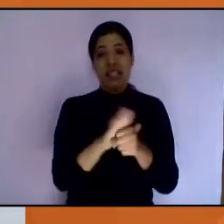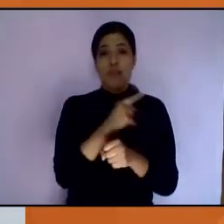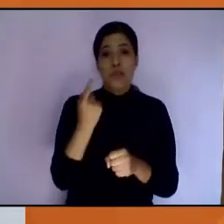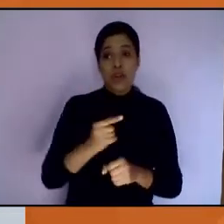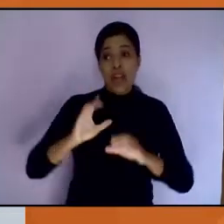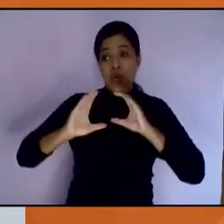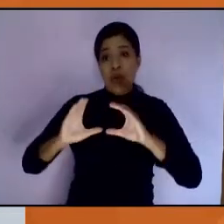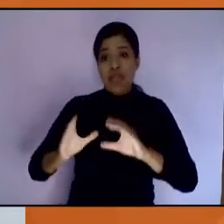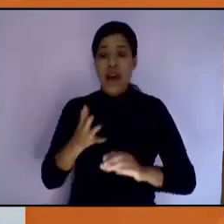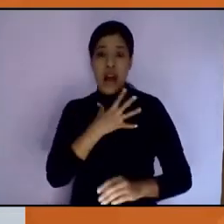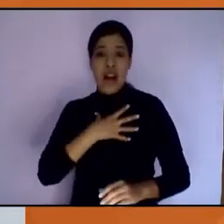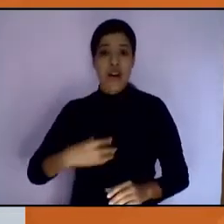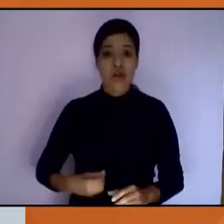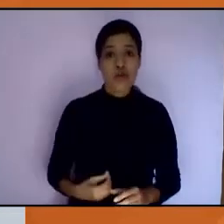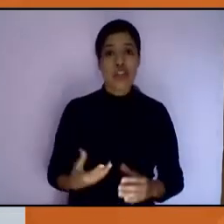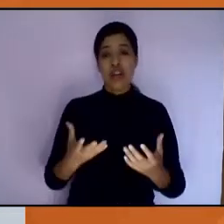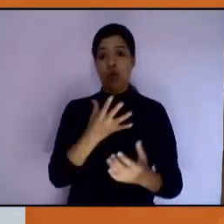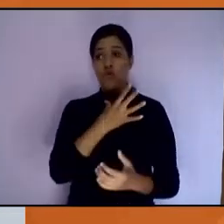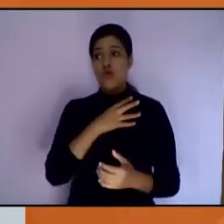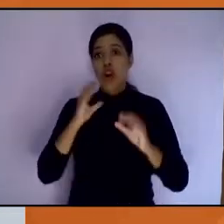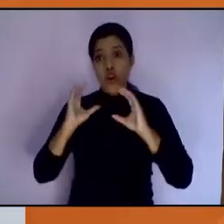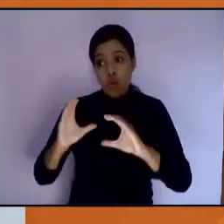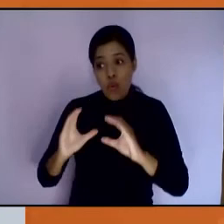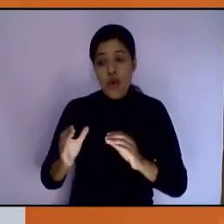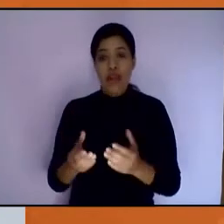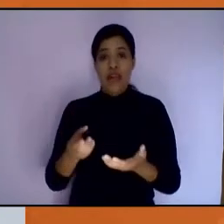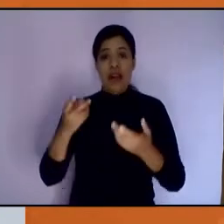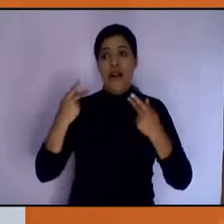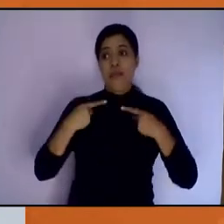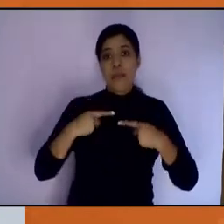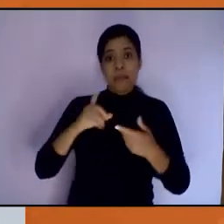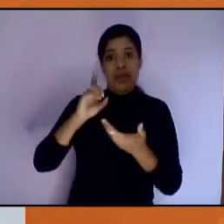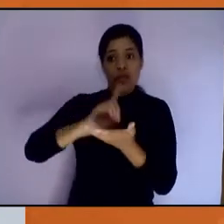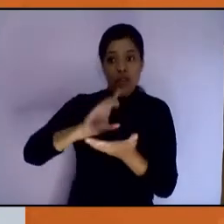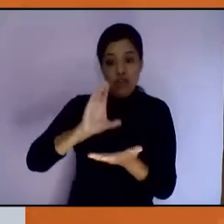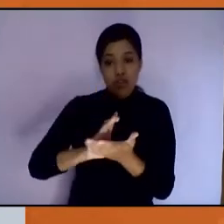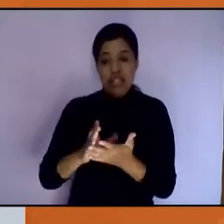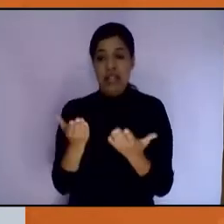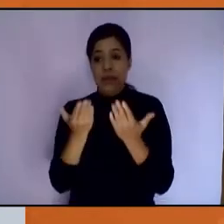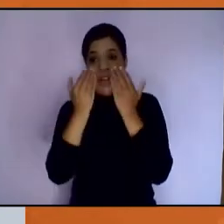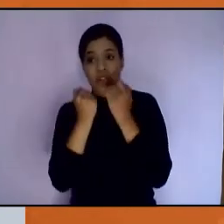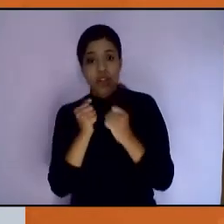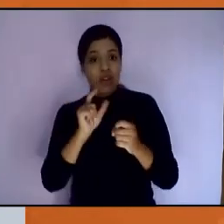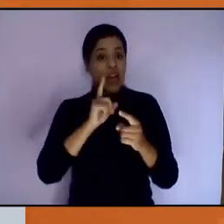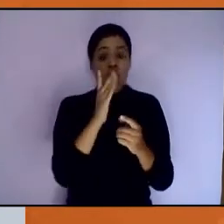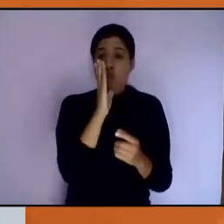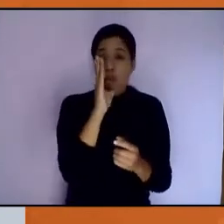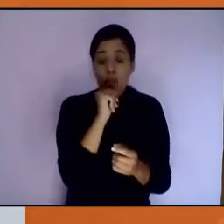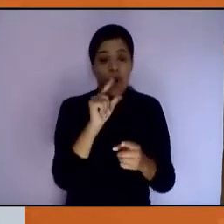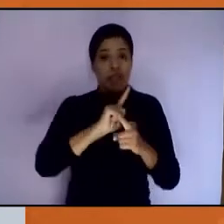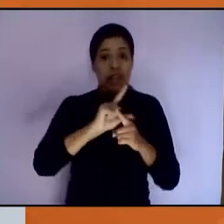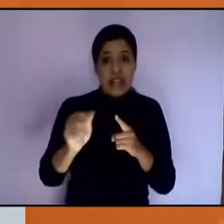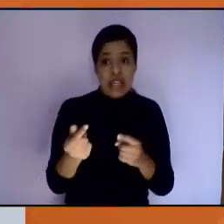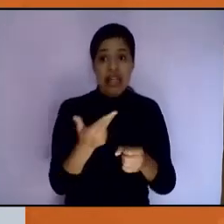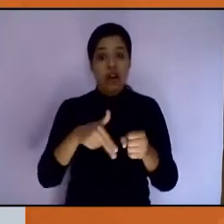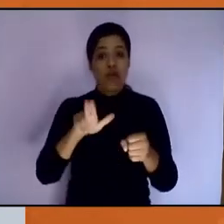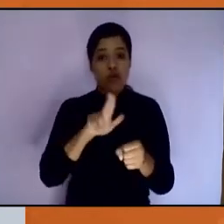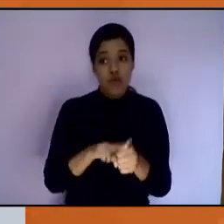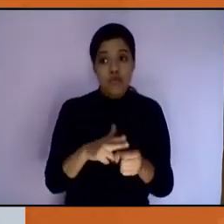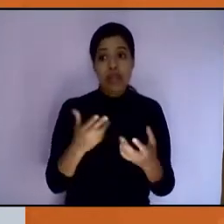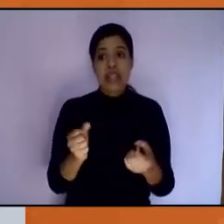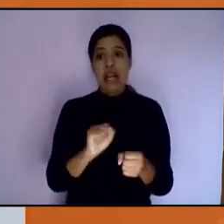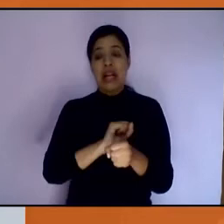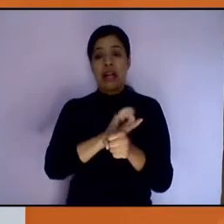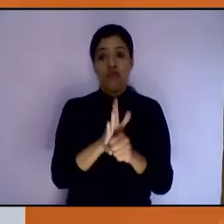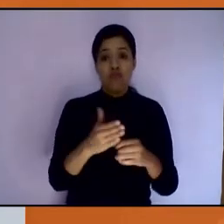casa, de personas con discapacidad que dejaron de tener acceso a consultas y rehabilitaciones de adultos mayores y de los mismos enfermos